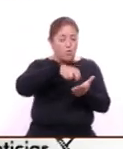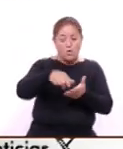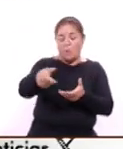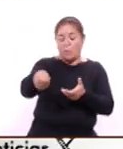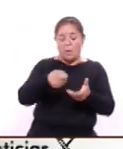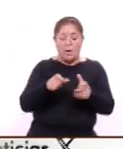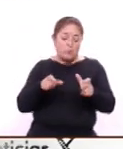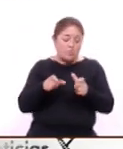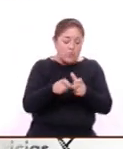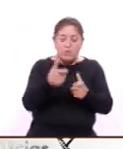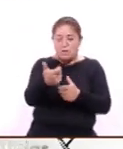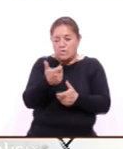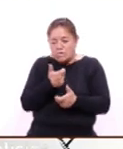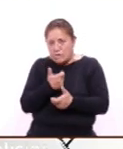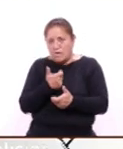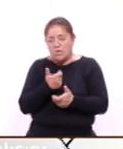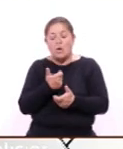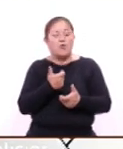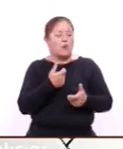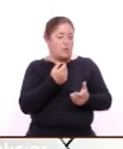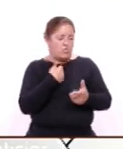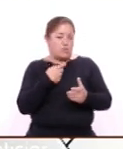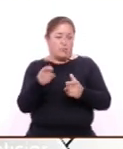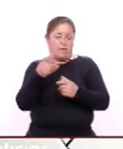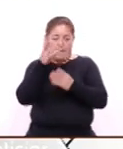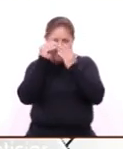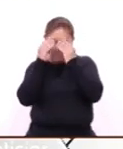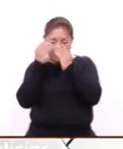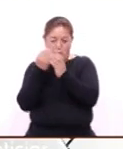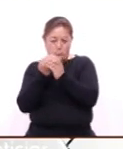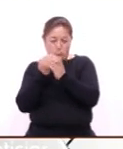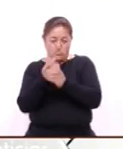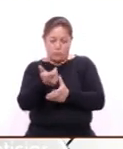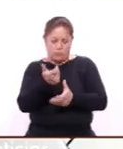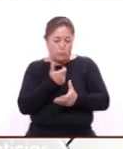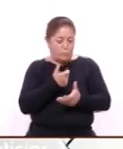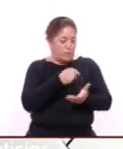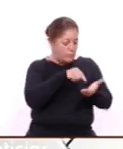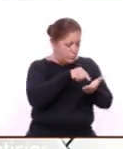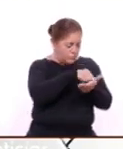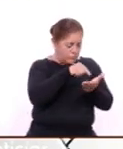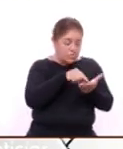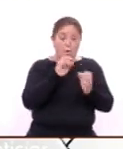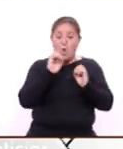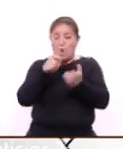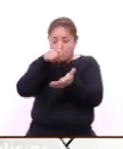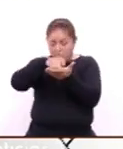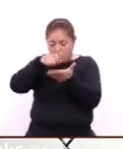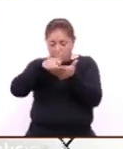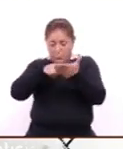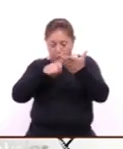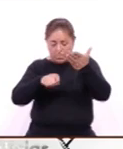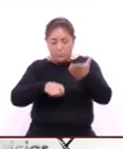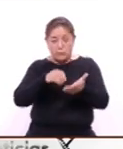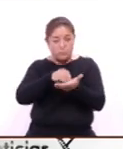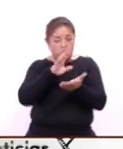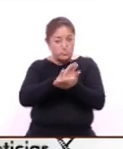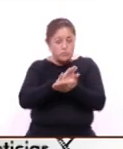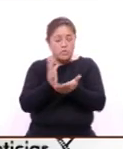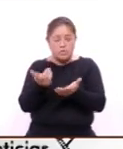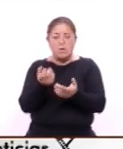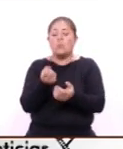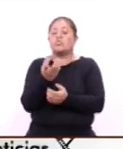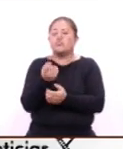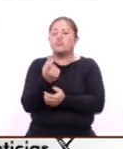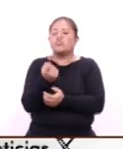les dan este curso también para para poder llevar el registro de las cuentas o sea todo todo muy